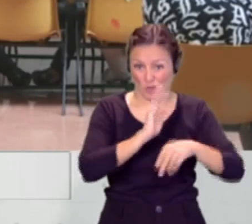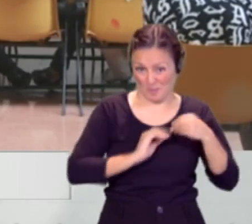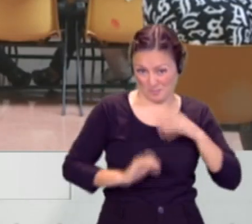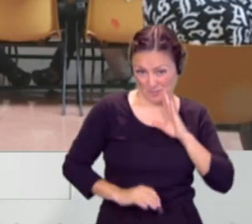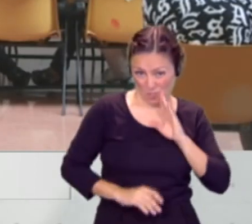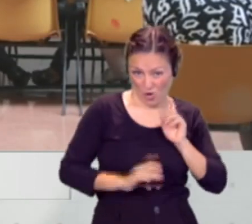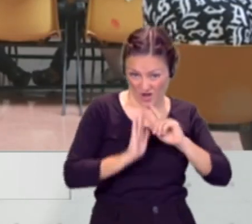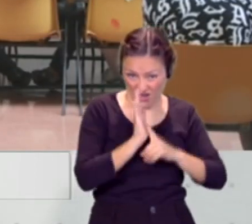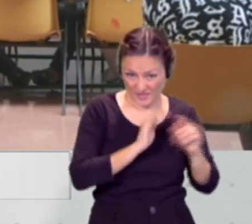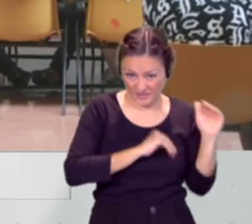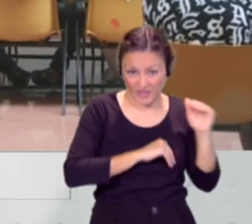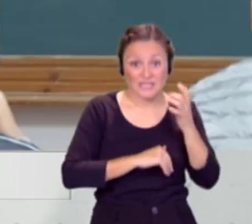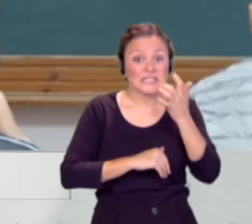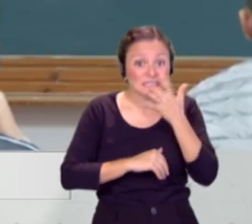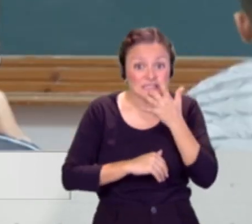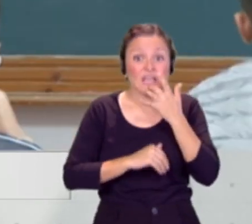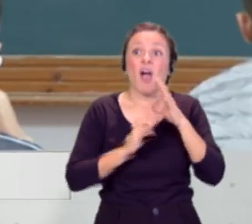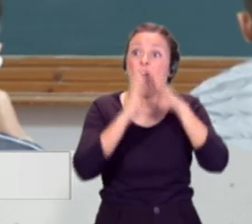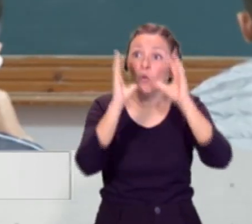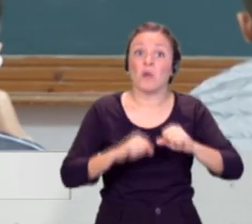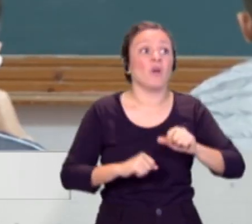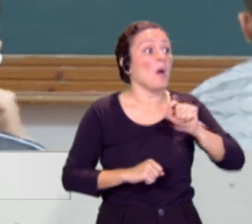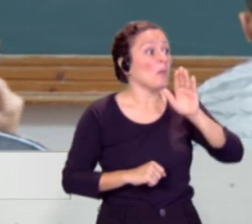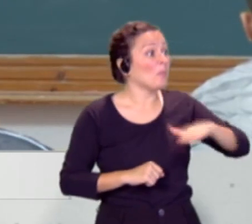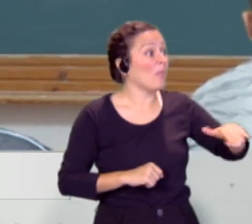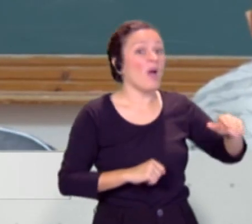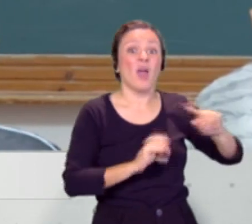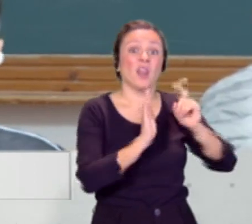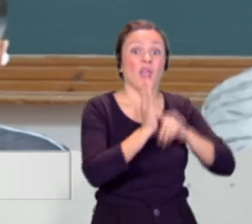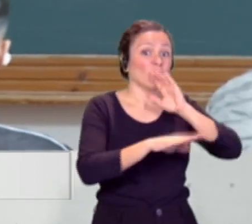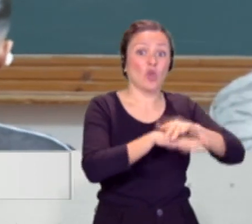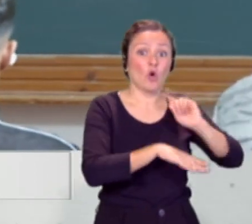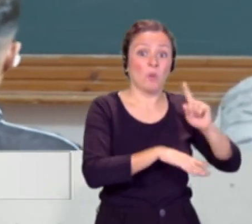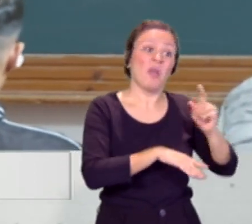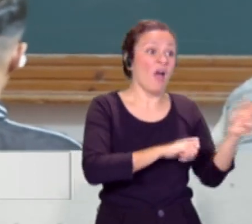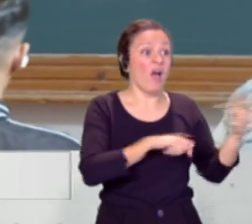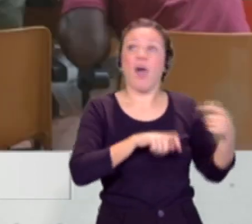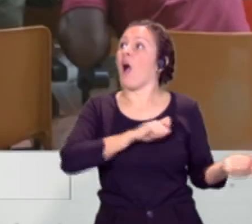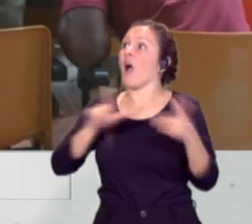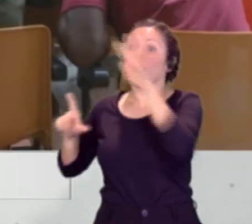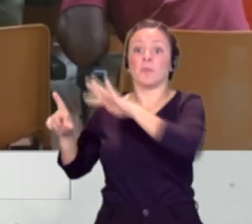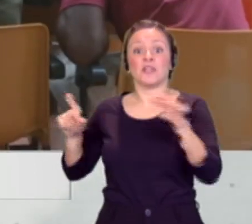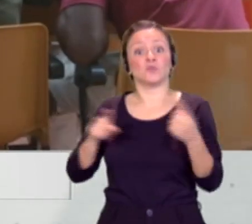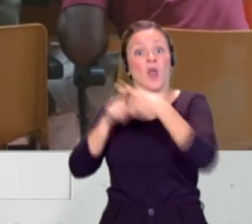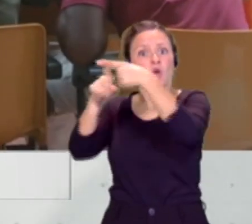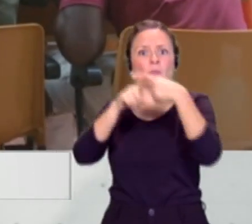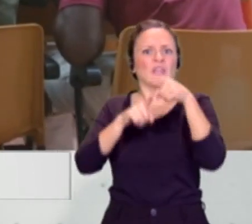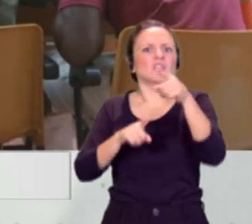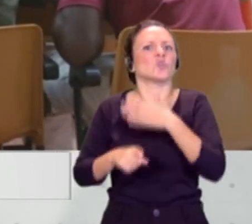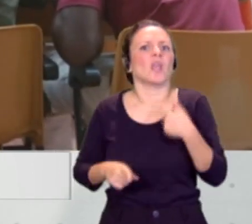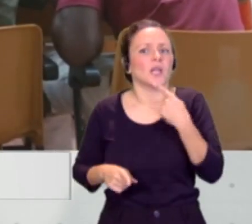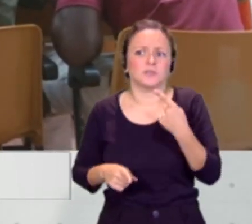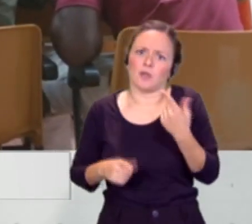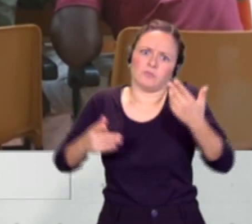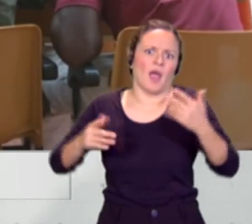la que hay un acuerdo para que todos los que llegan a Canarias sean derivados a la península, lo único que hace es consolidar la